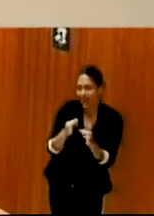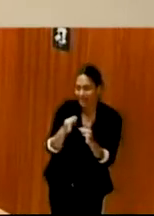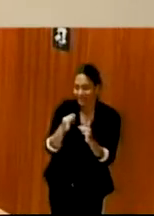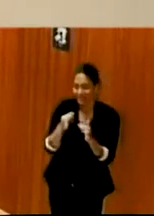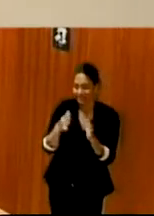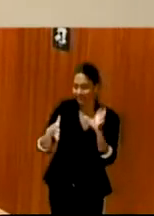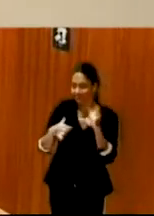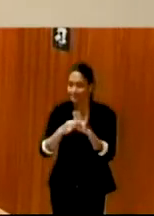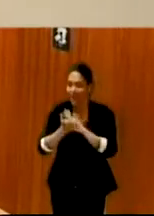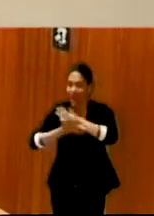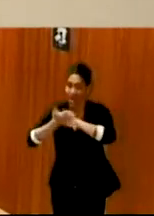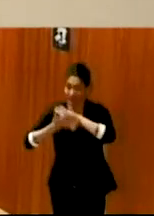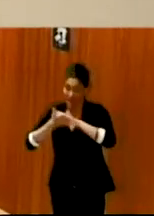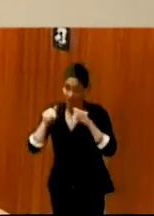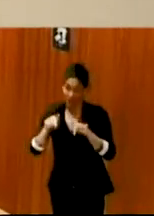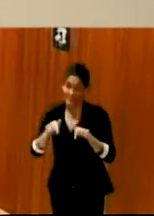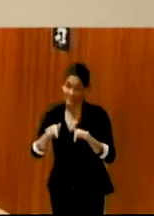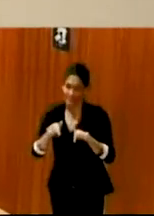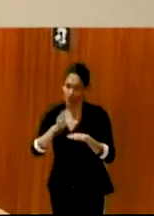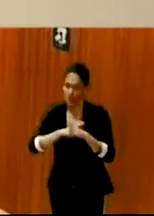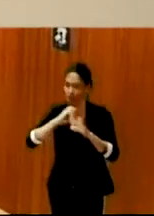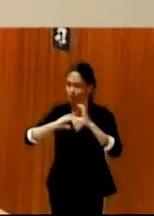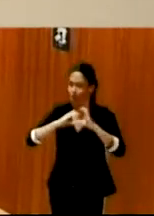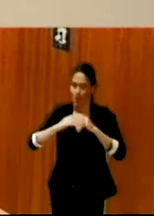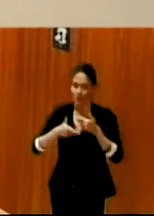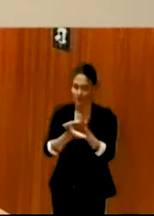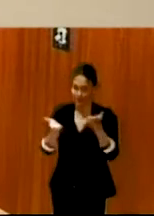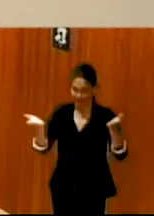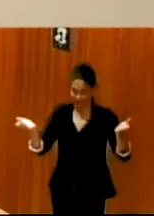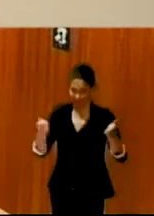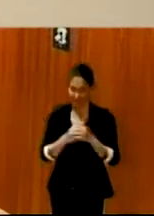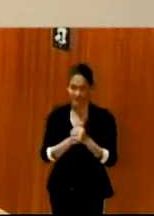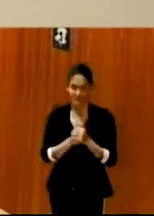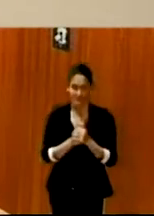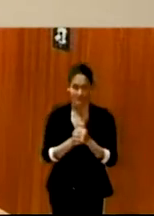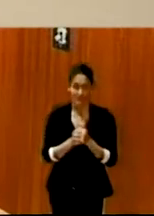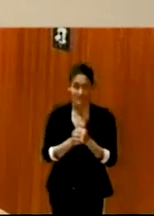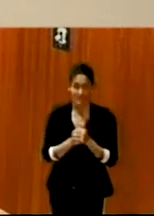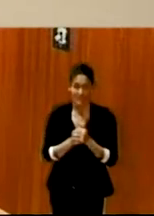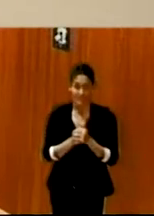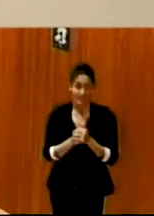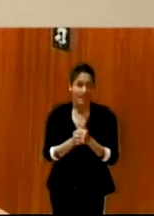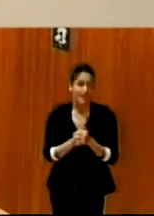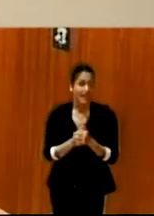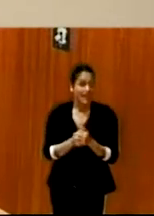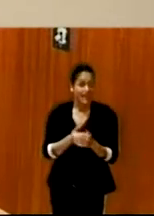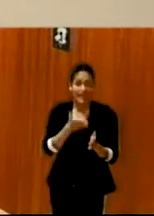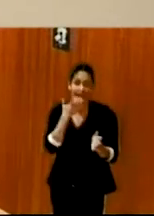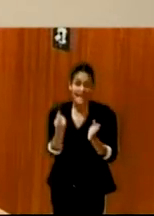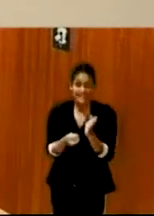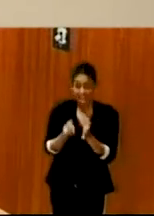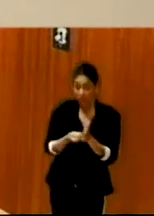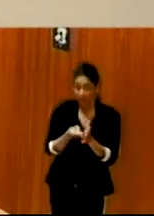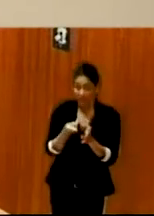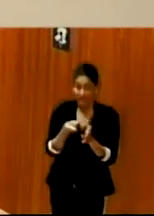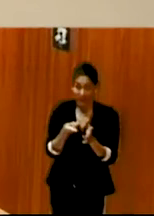aparte de como herramienta de creación artística. Y la signodanza la definimos como